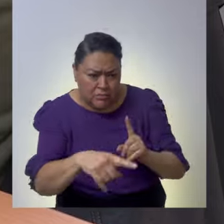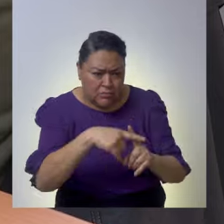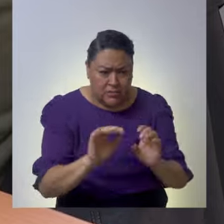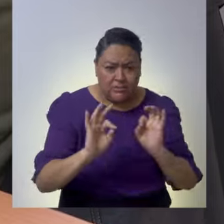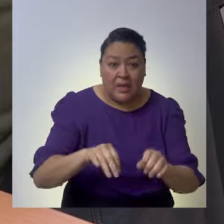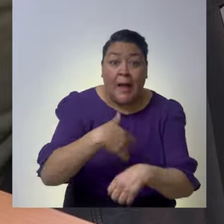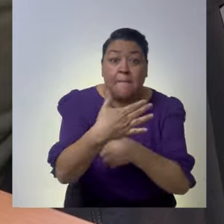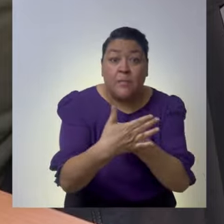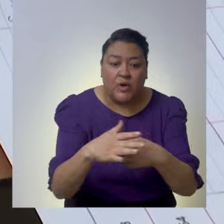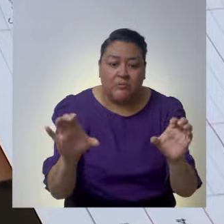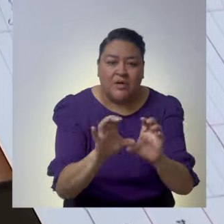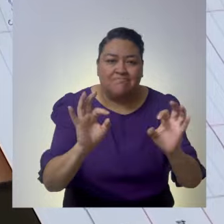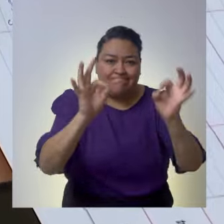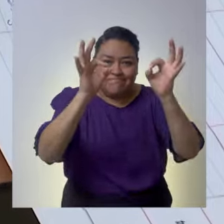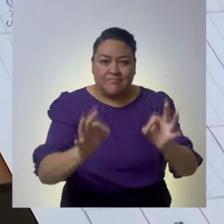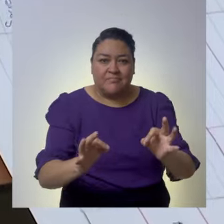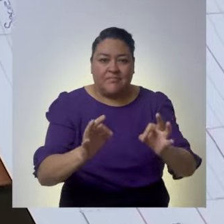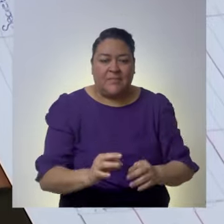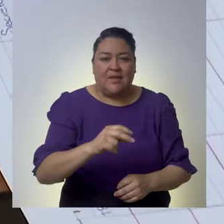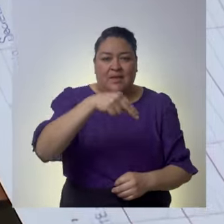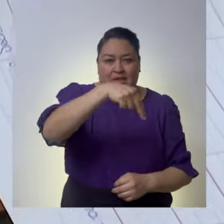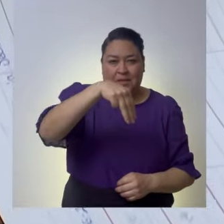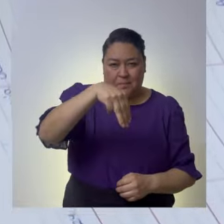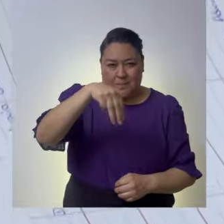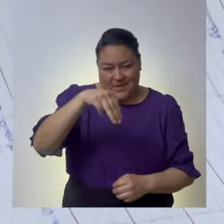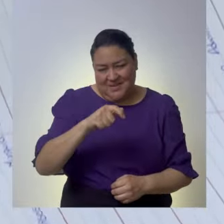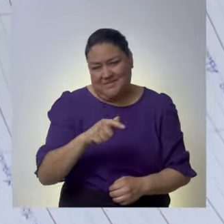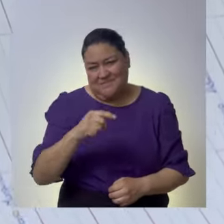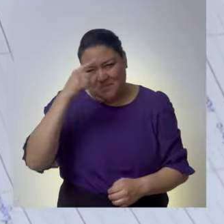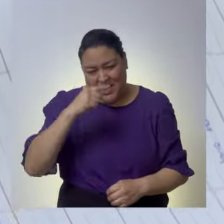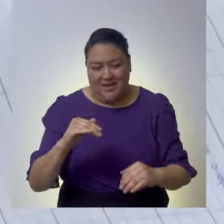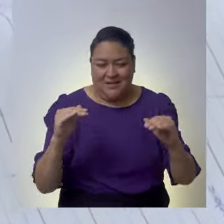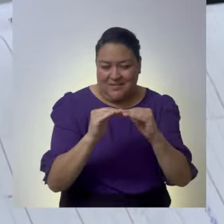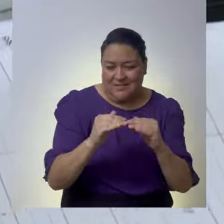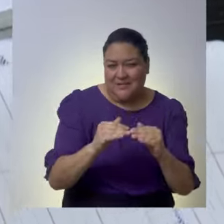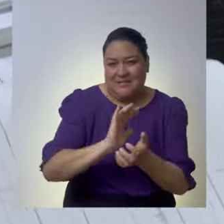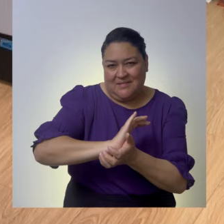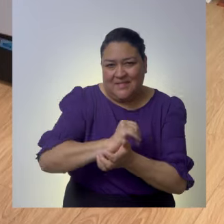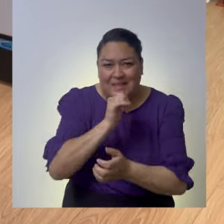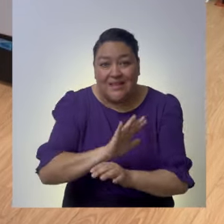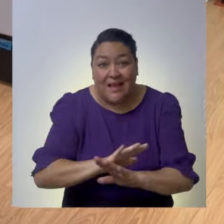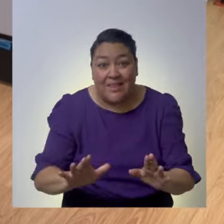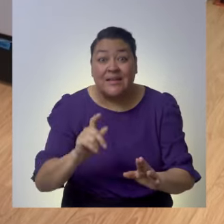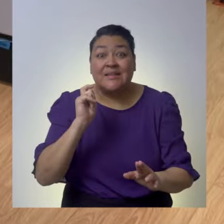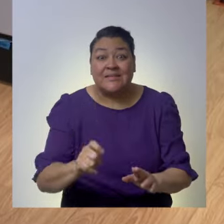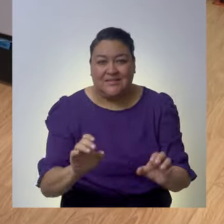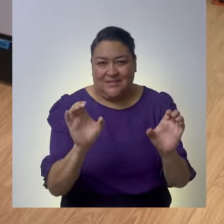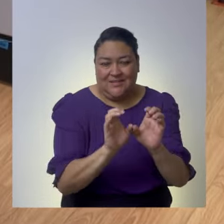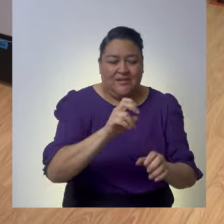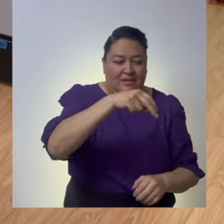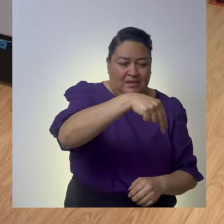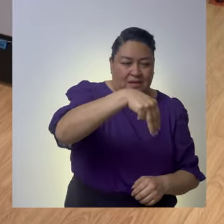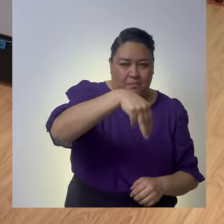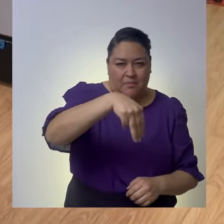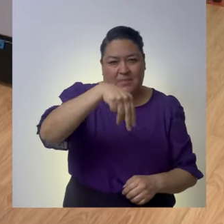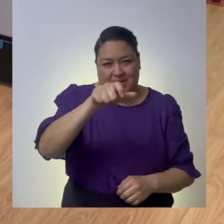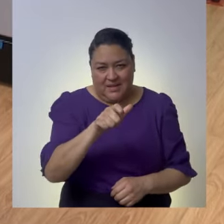prácticas para obtener en breve la certificación en la norma de igualdad laboral y no discriminación. De esta manera, la